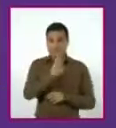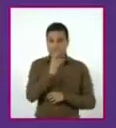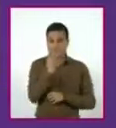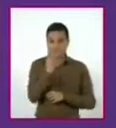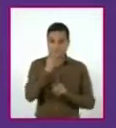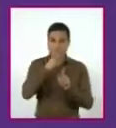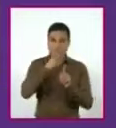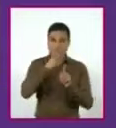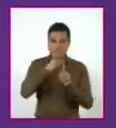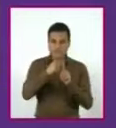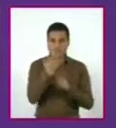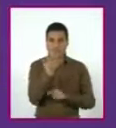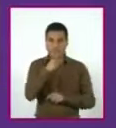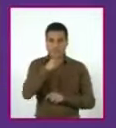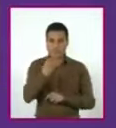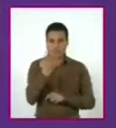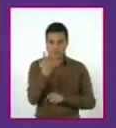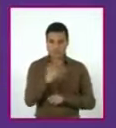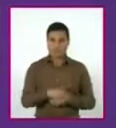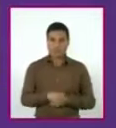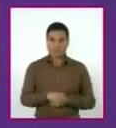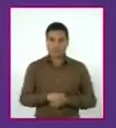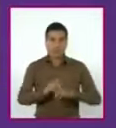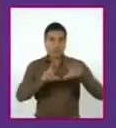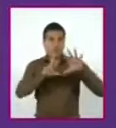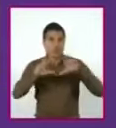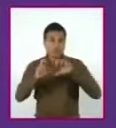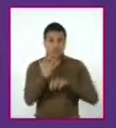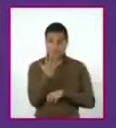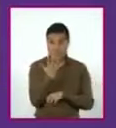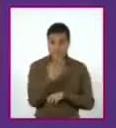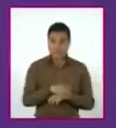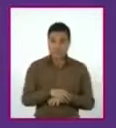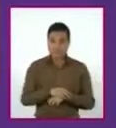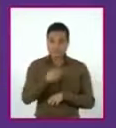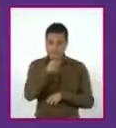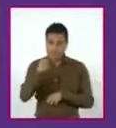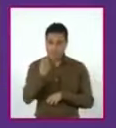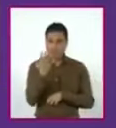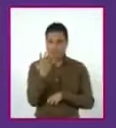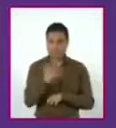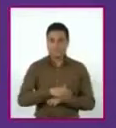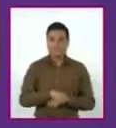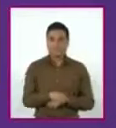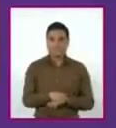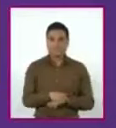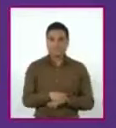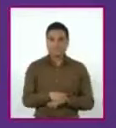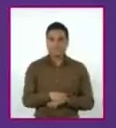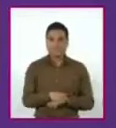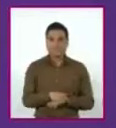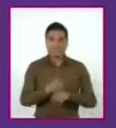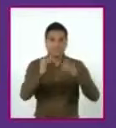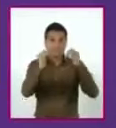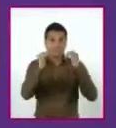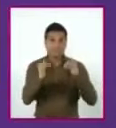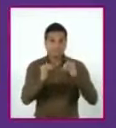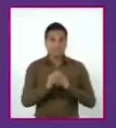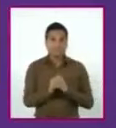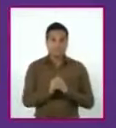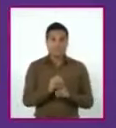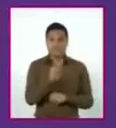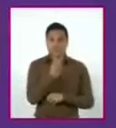menos 50, igual a 850 menos 50. Quedándonos una